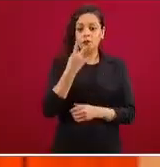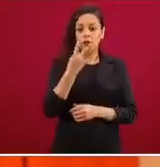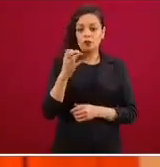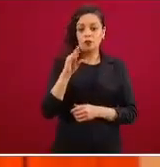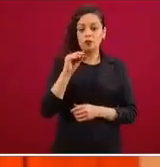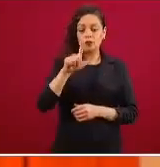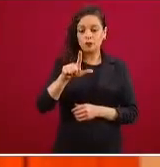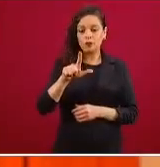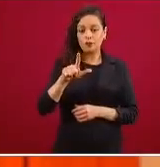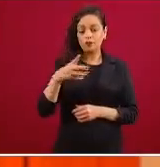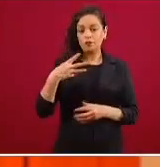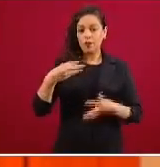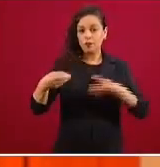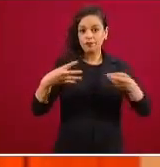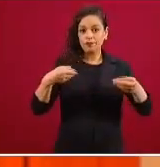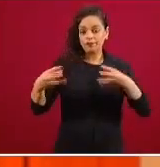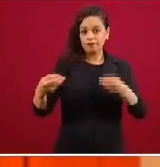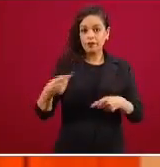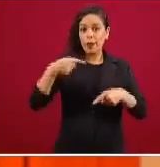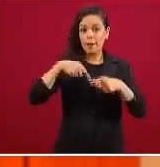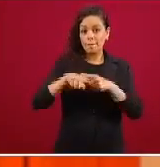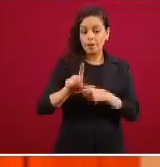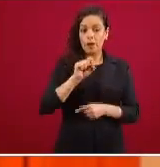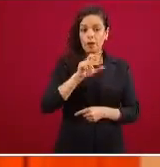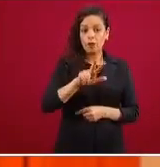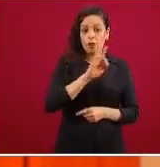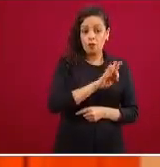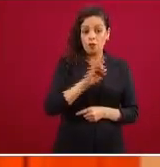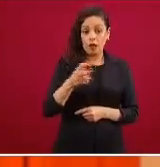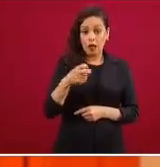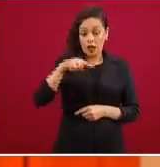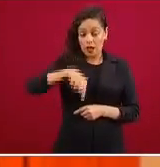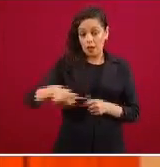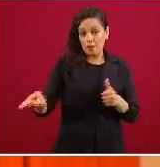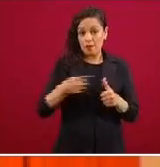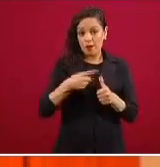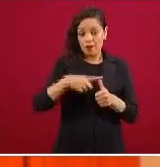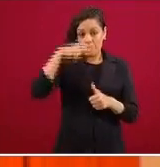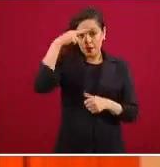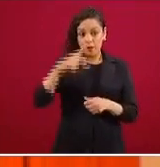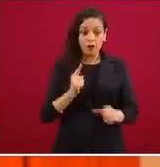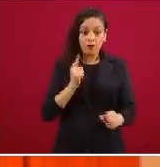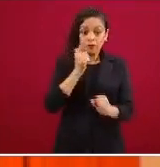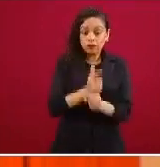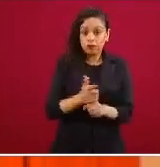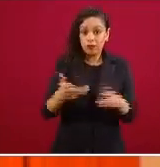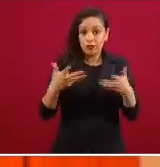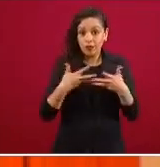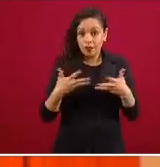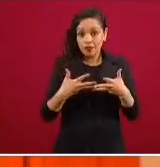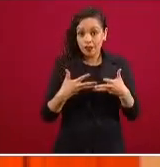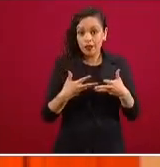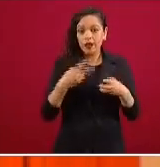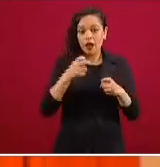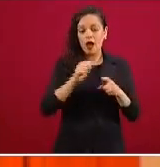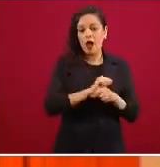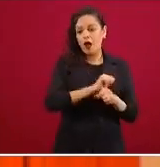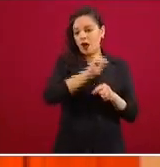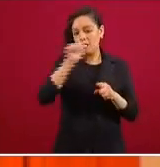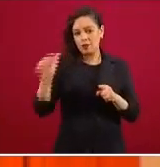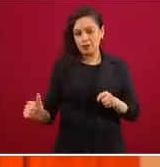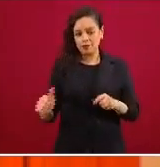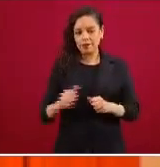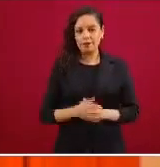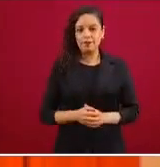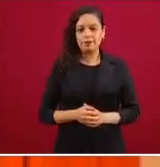casos desde el 28 de febrero, cuando México identificó a su primer caso confirmado. Se han